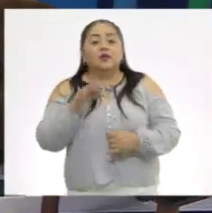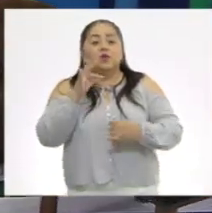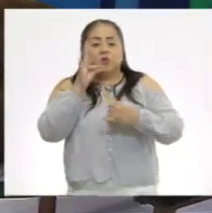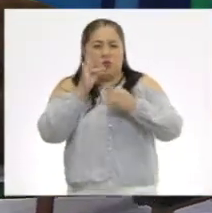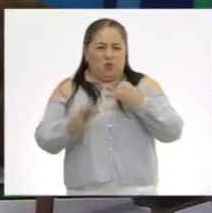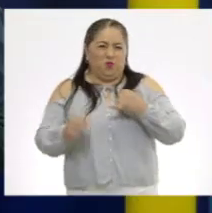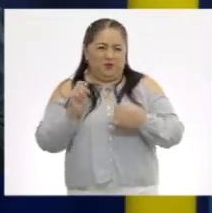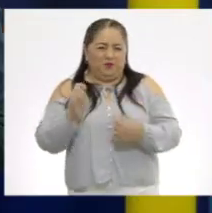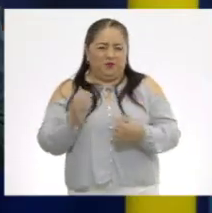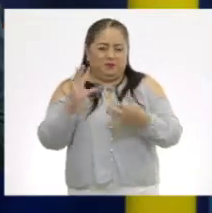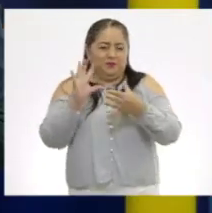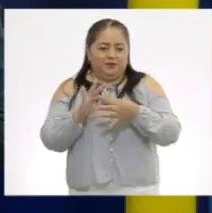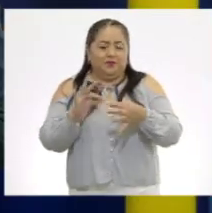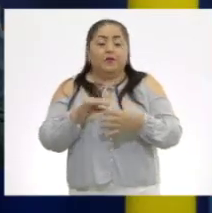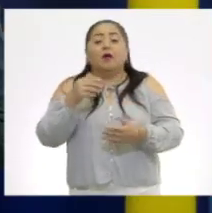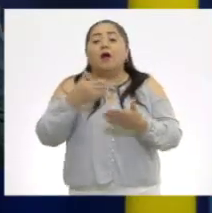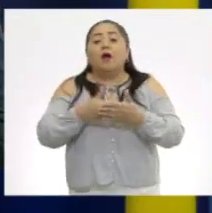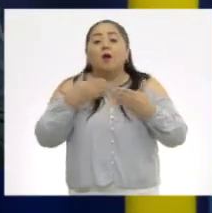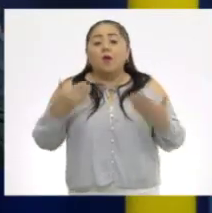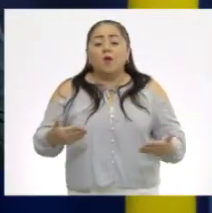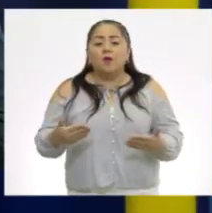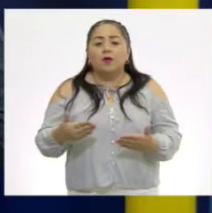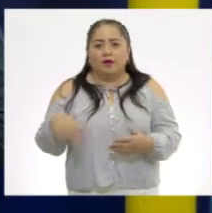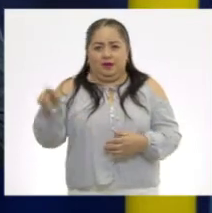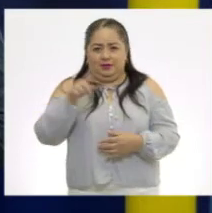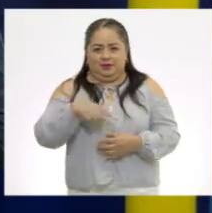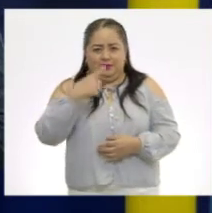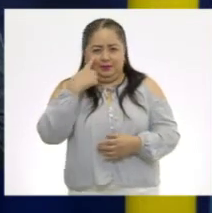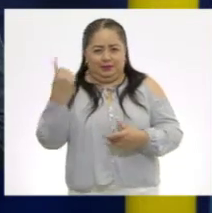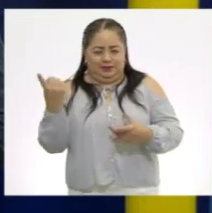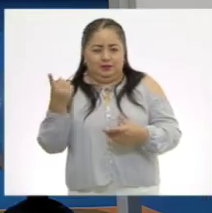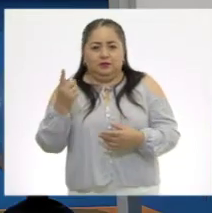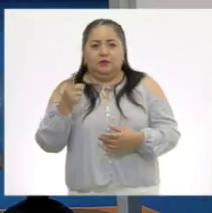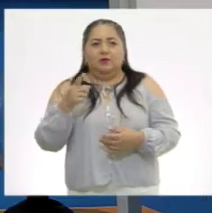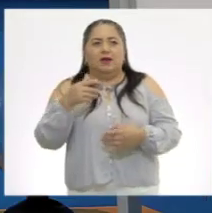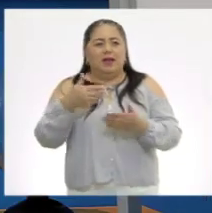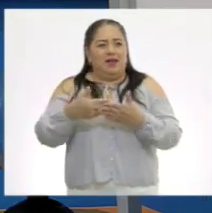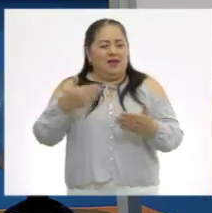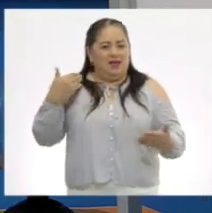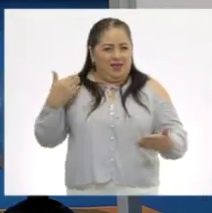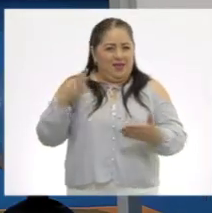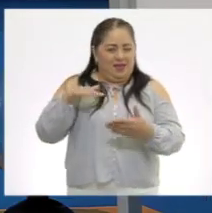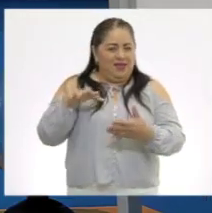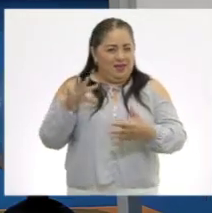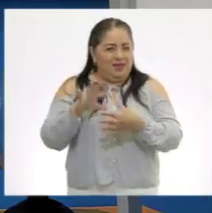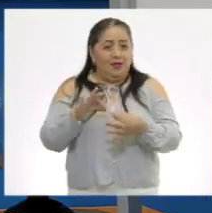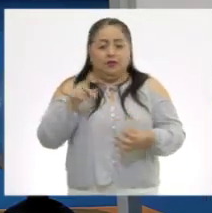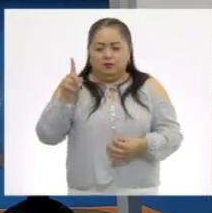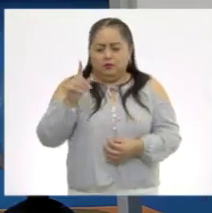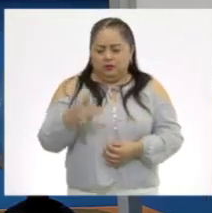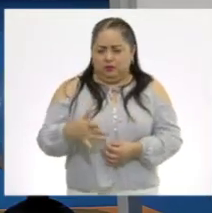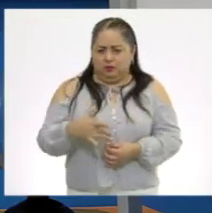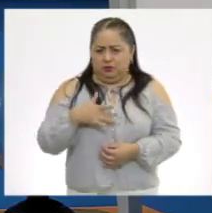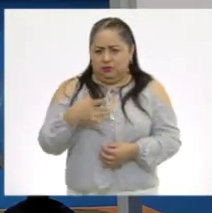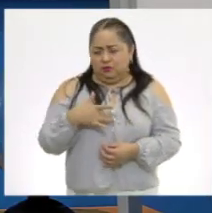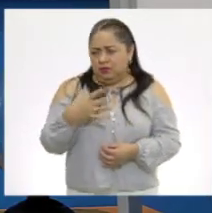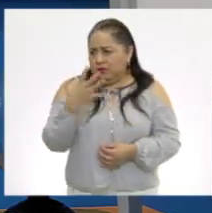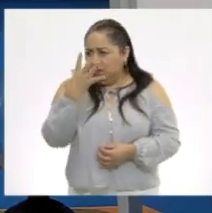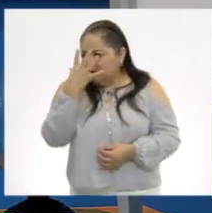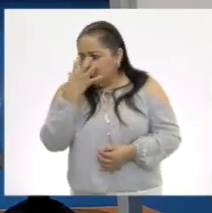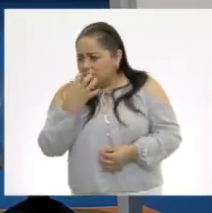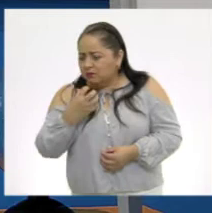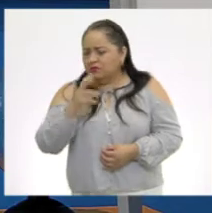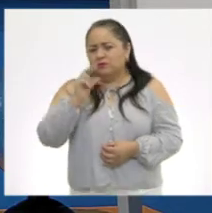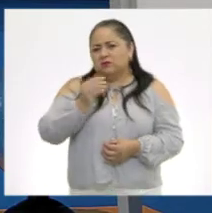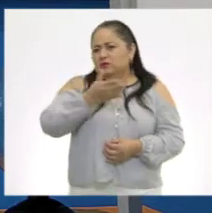acción. Ahora, la acción que te voy a decir es la que tuvimos hace ratito. Tú te sentías triste, no